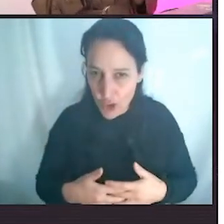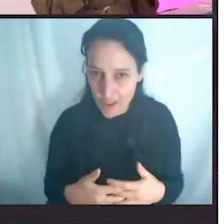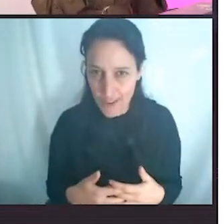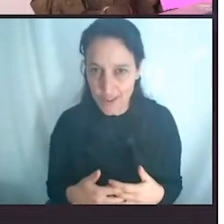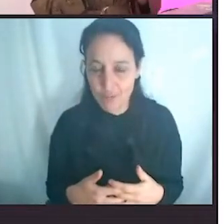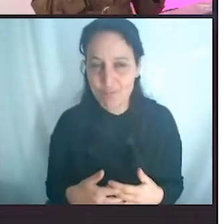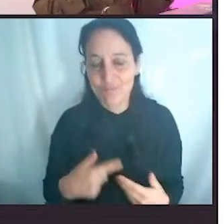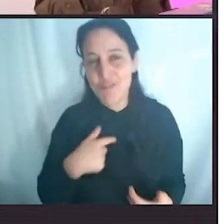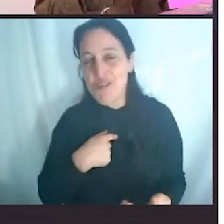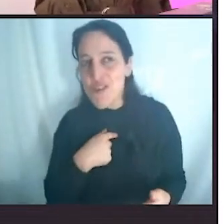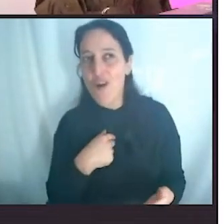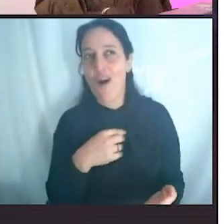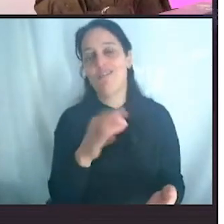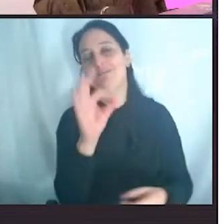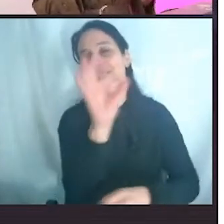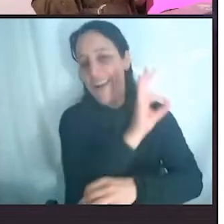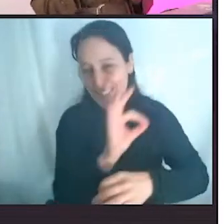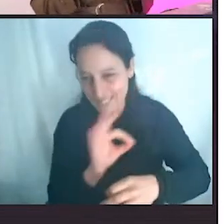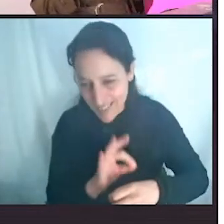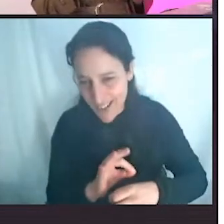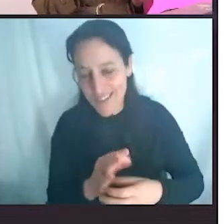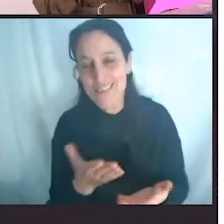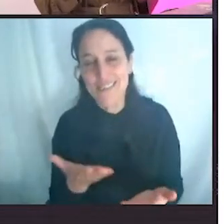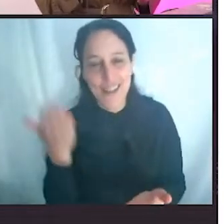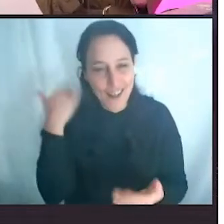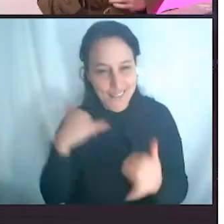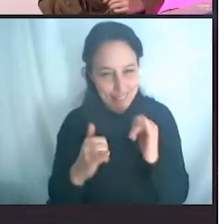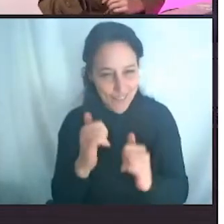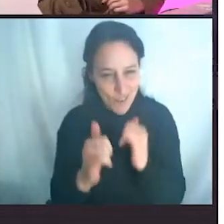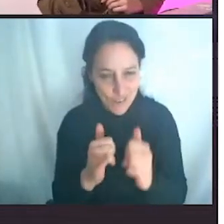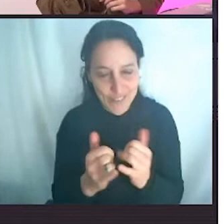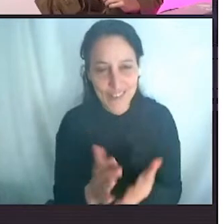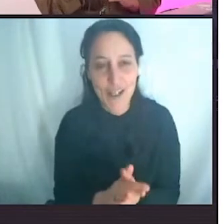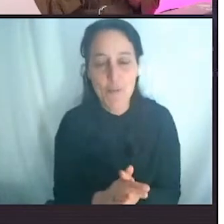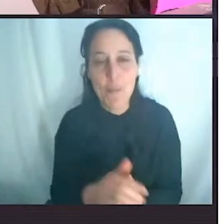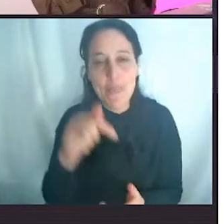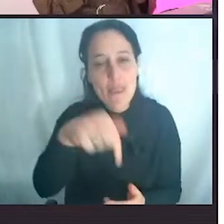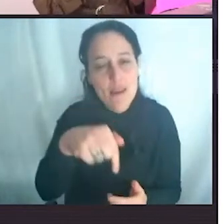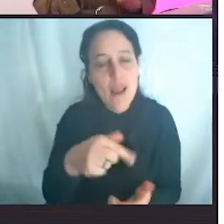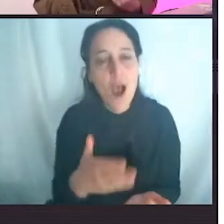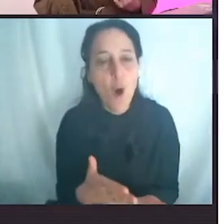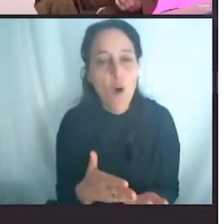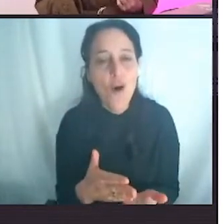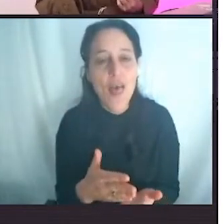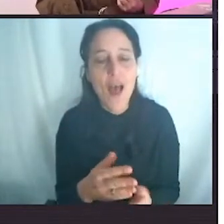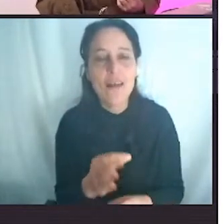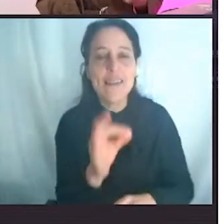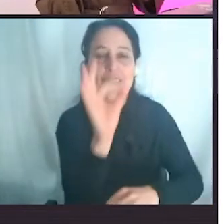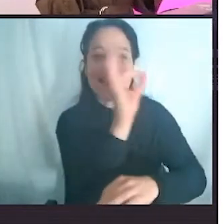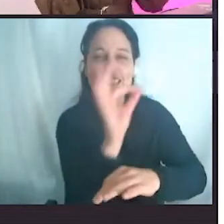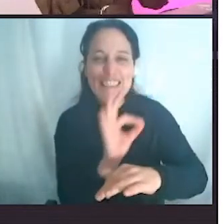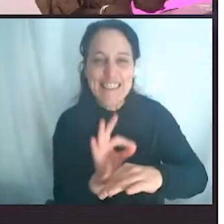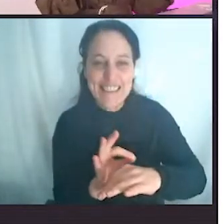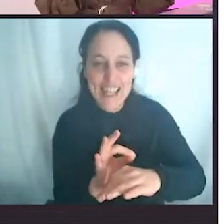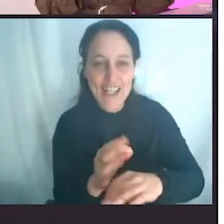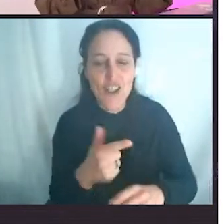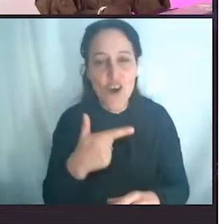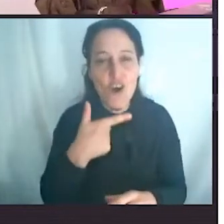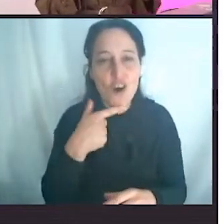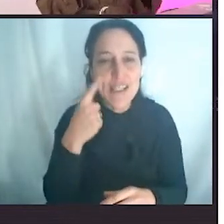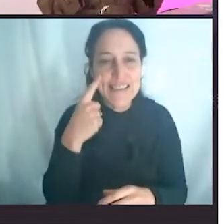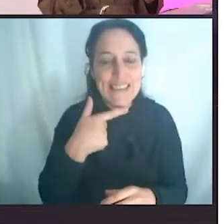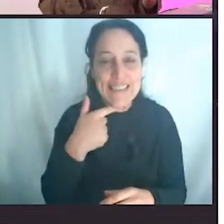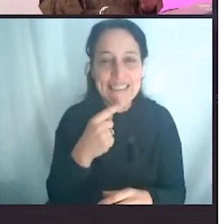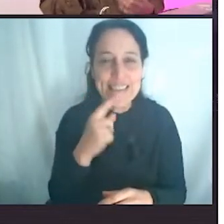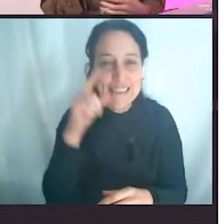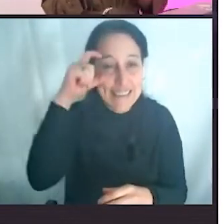me dediqué al diseño de otras cosas y últimamente me estoy dedicando al cambio, al diseño sistémico. Y en un sistema, para